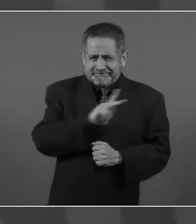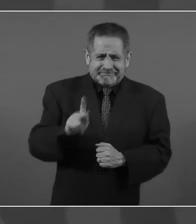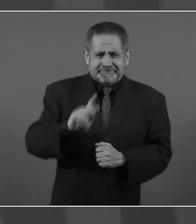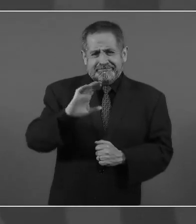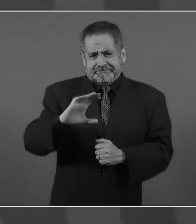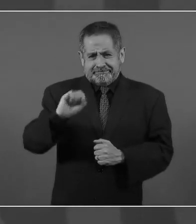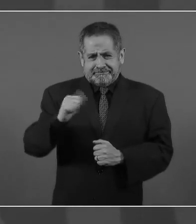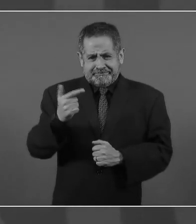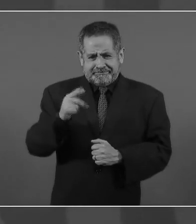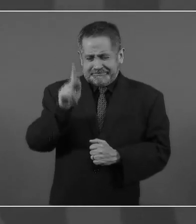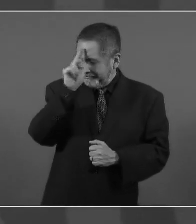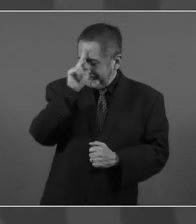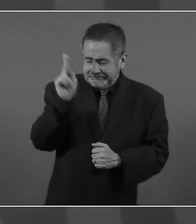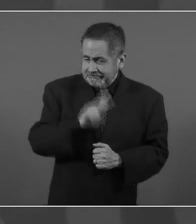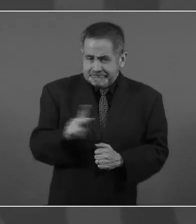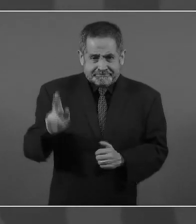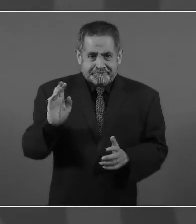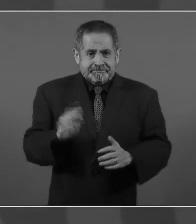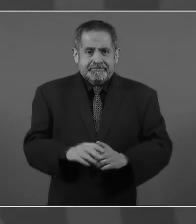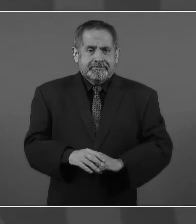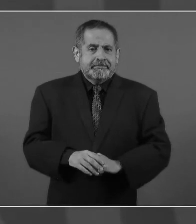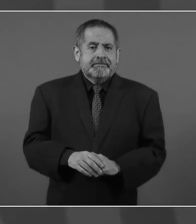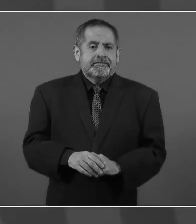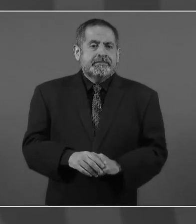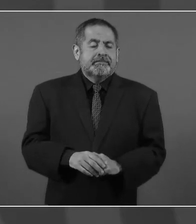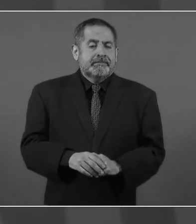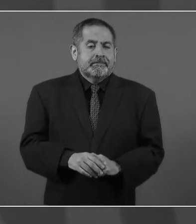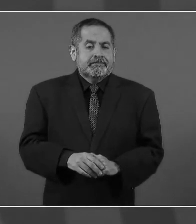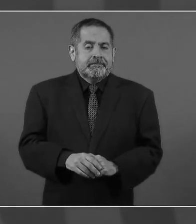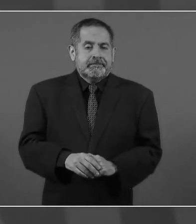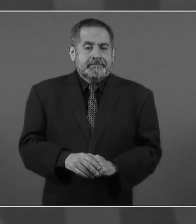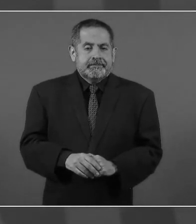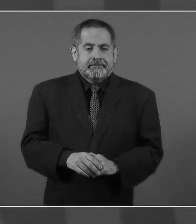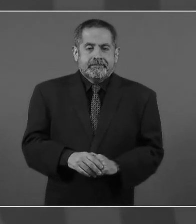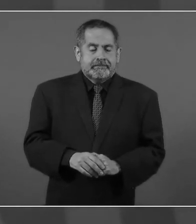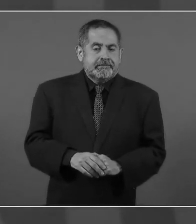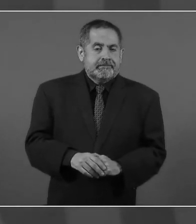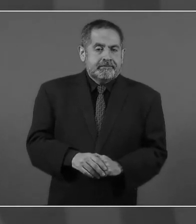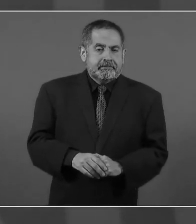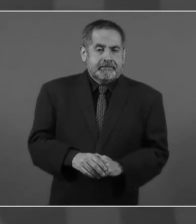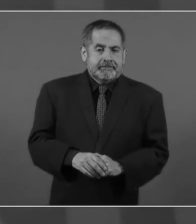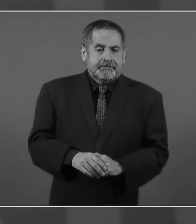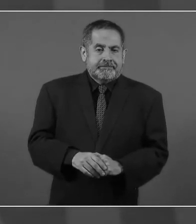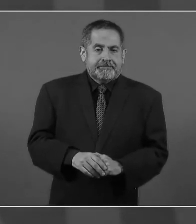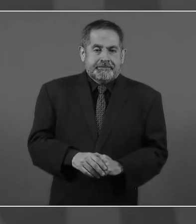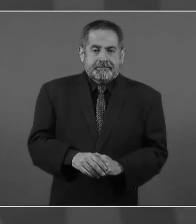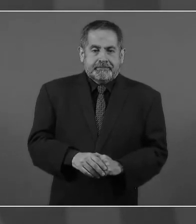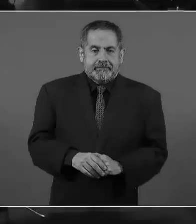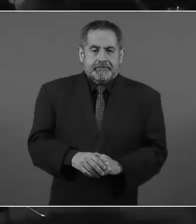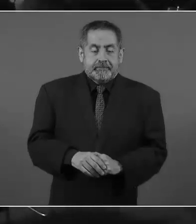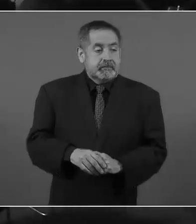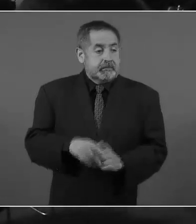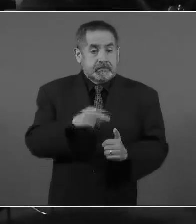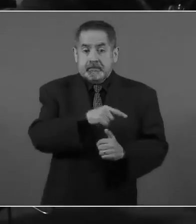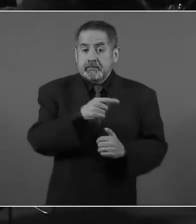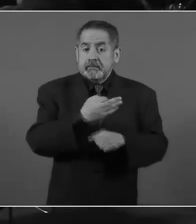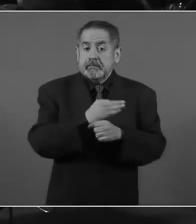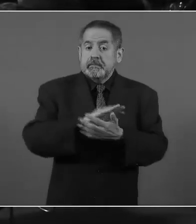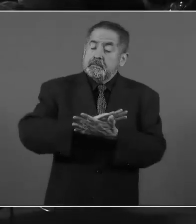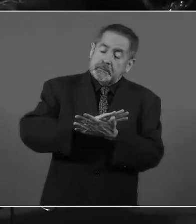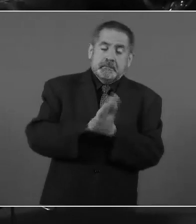ya tiene nacionalidad